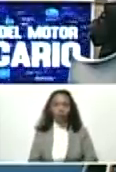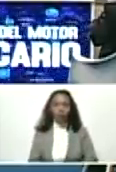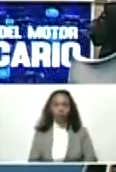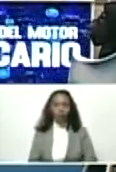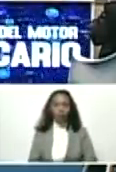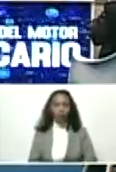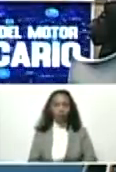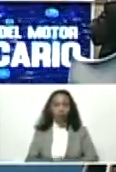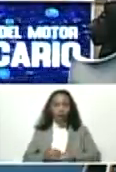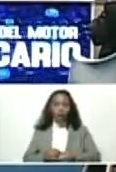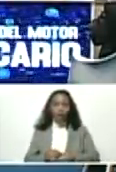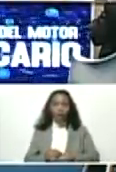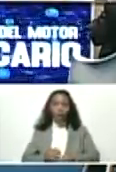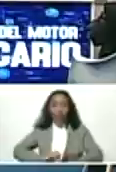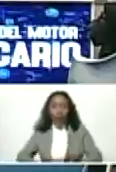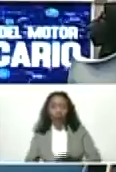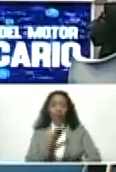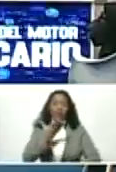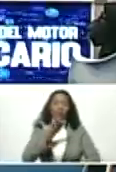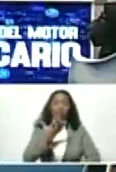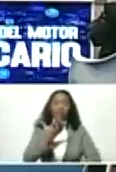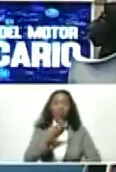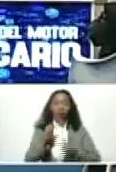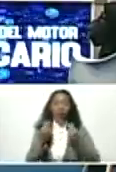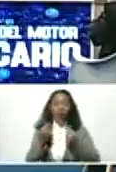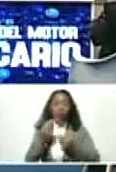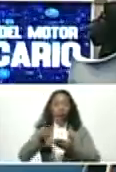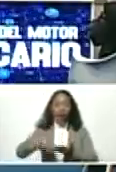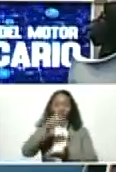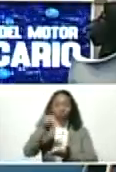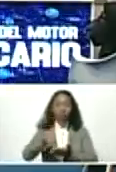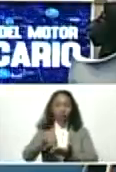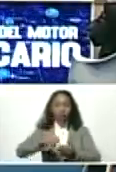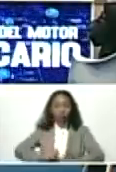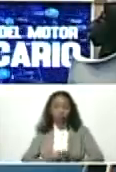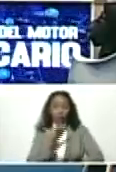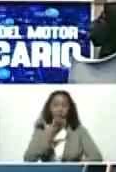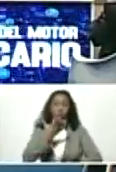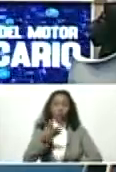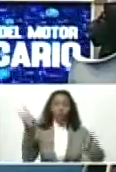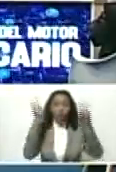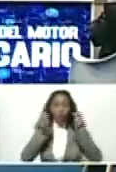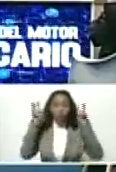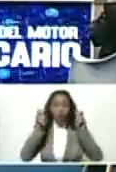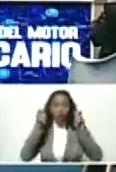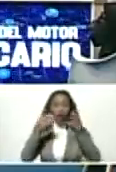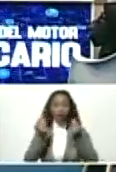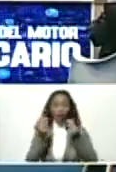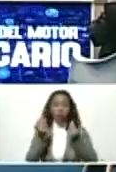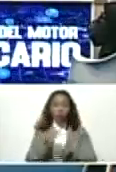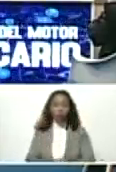de renacimiento de la economía nacional, de renacimiento de una nueva economía.